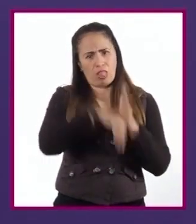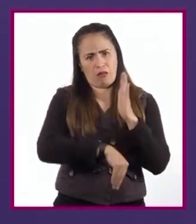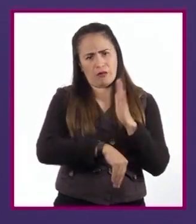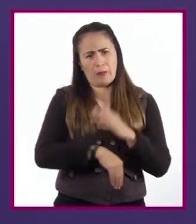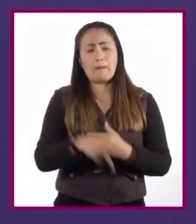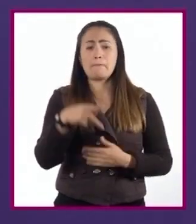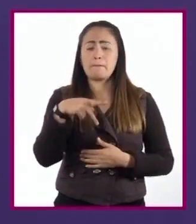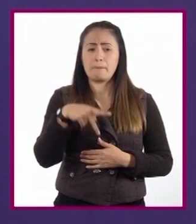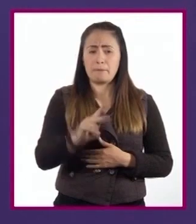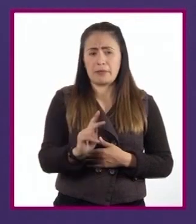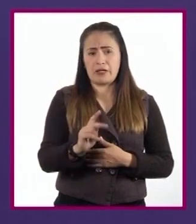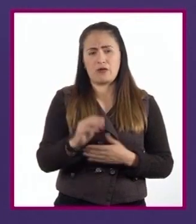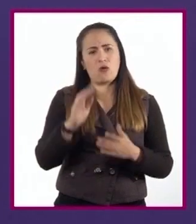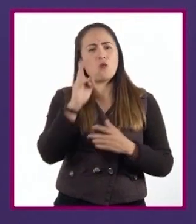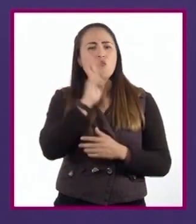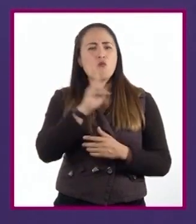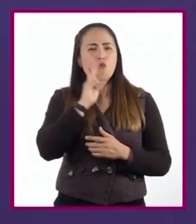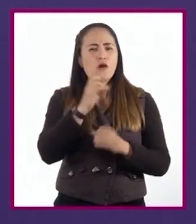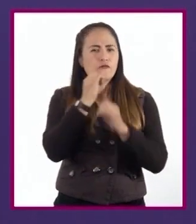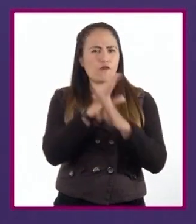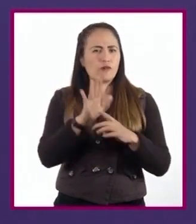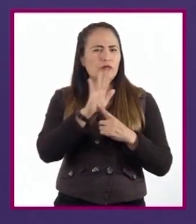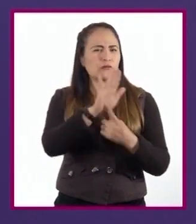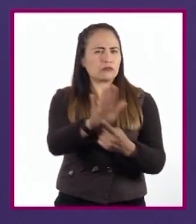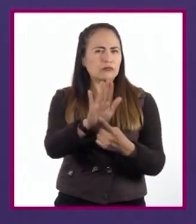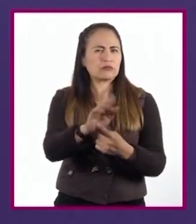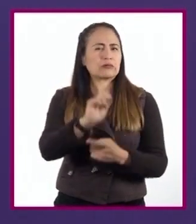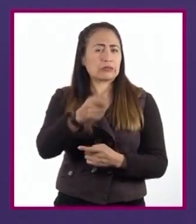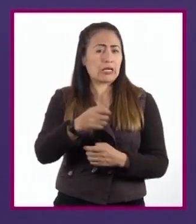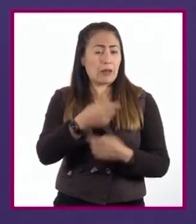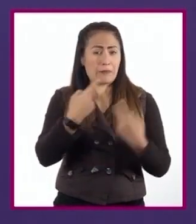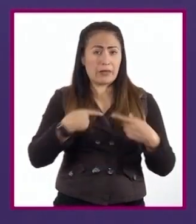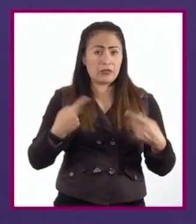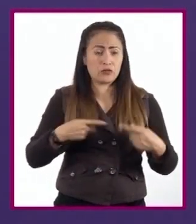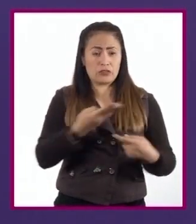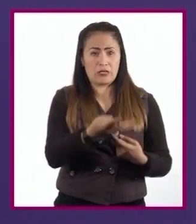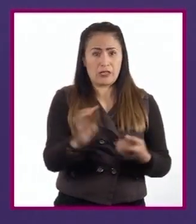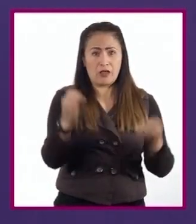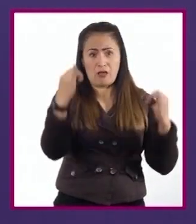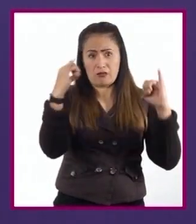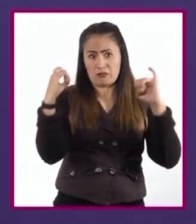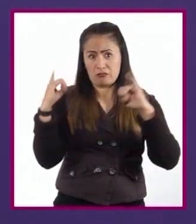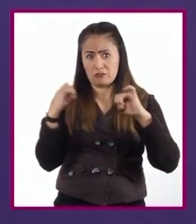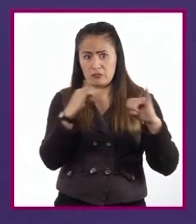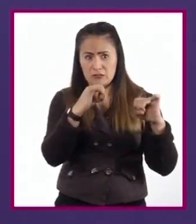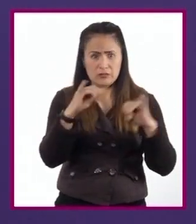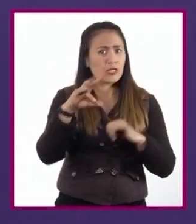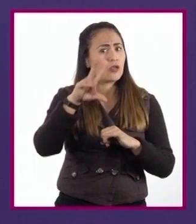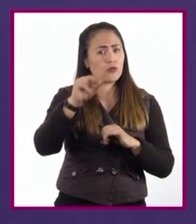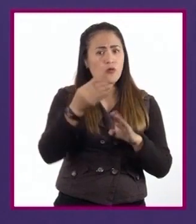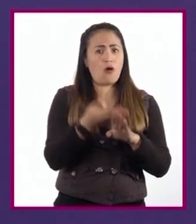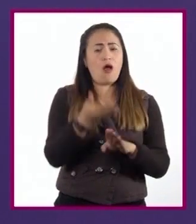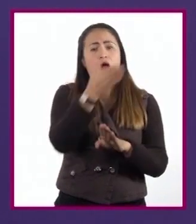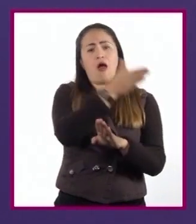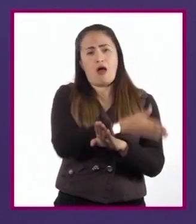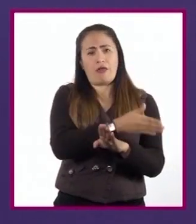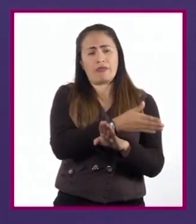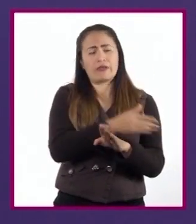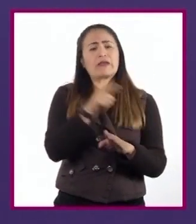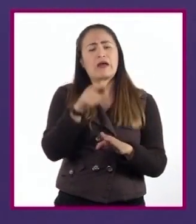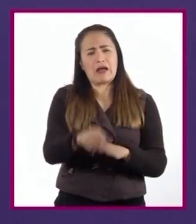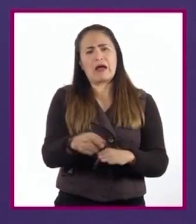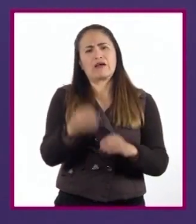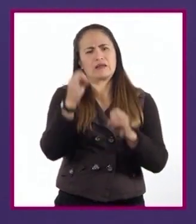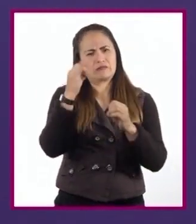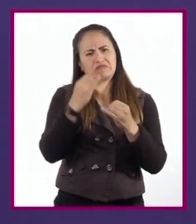hace que los argumentos sean válidos no es que mucha gente lo afirme, sino que detrás de esta aseveración existe el respaldo